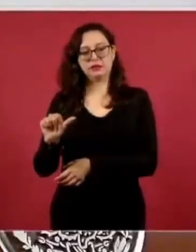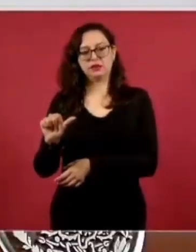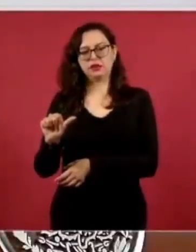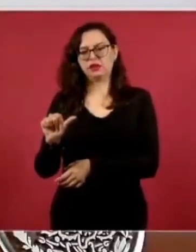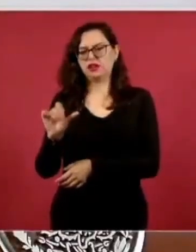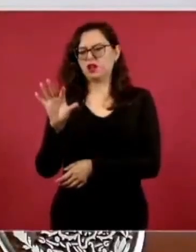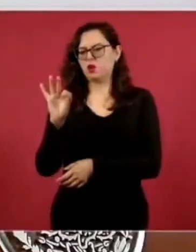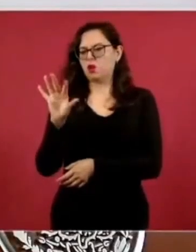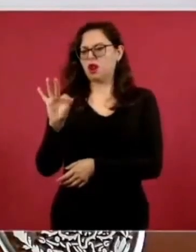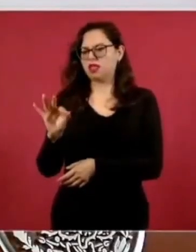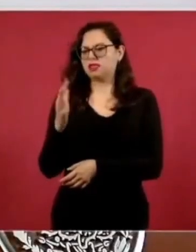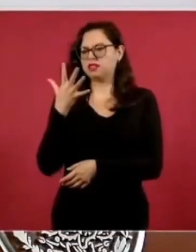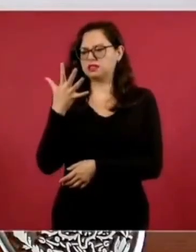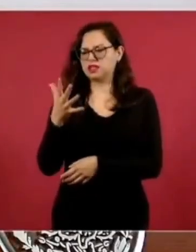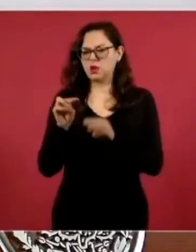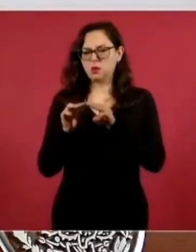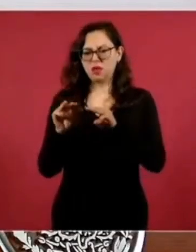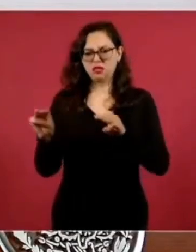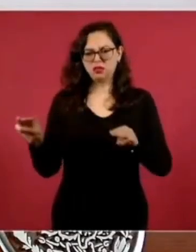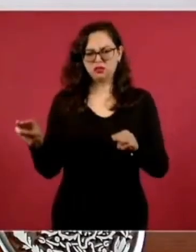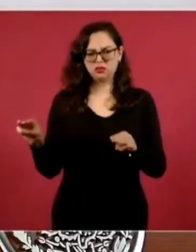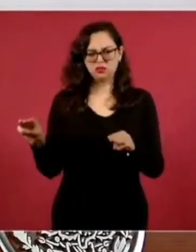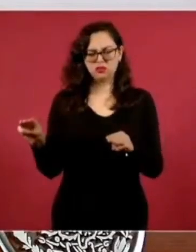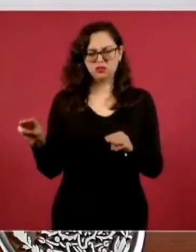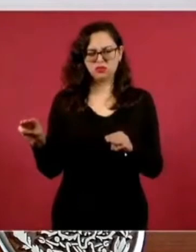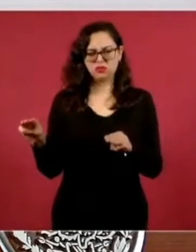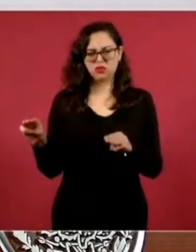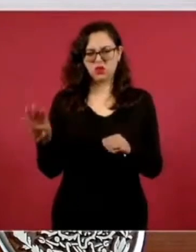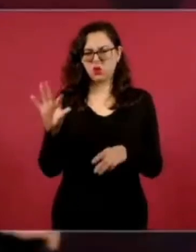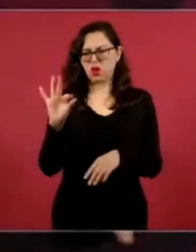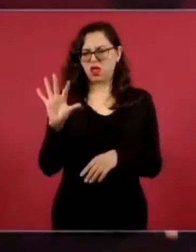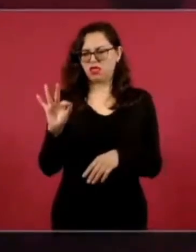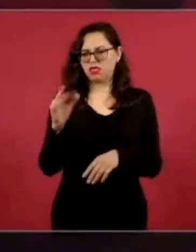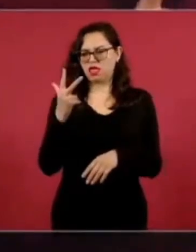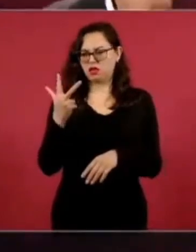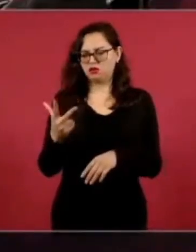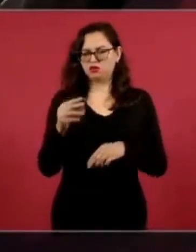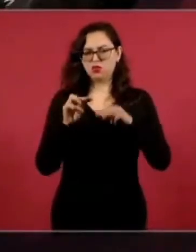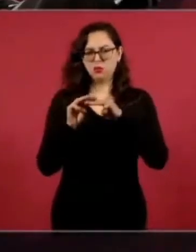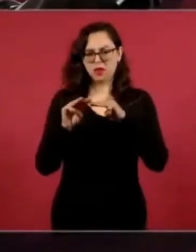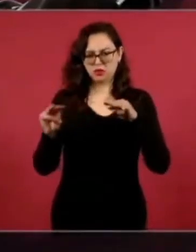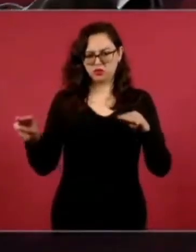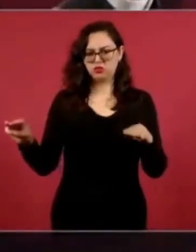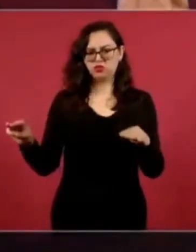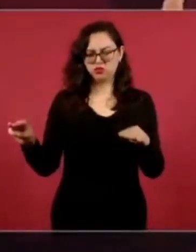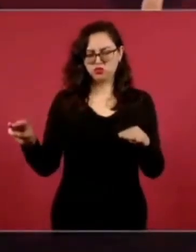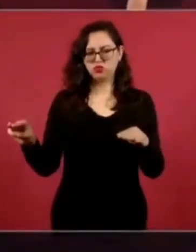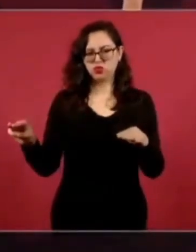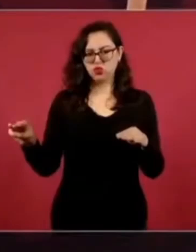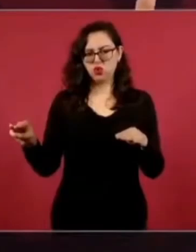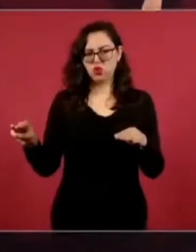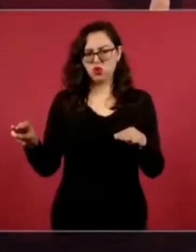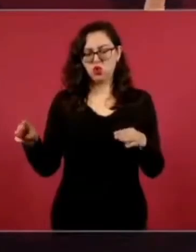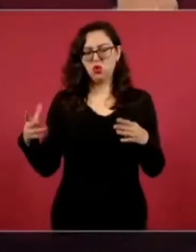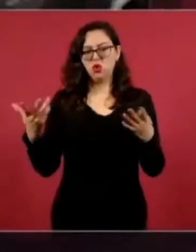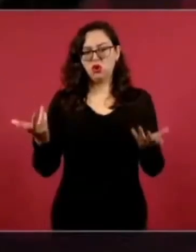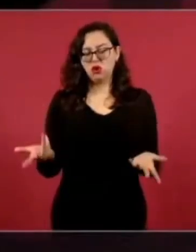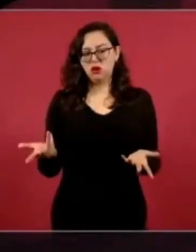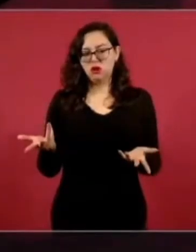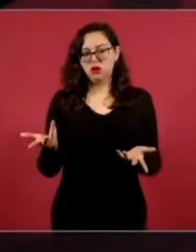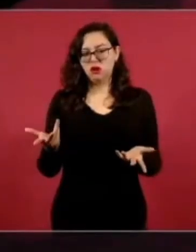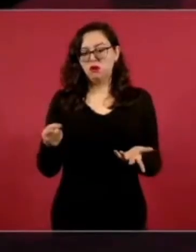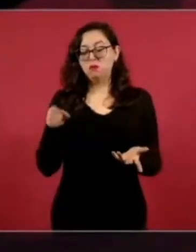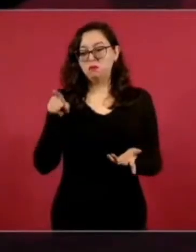45 metros, 48 metros, de derecho de vía. Y ellos construyeron una autopista,